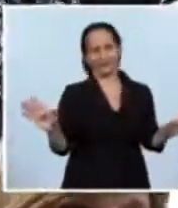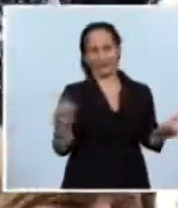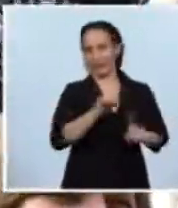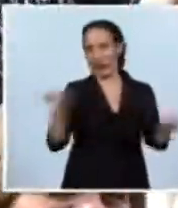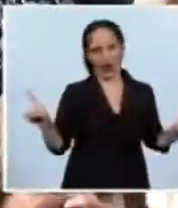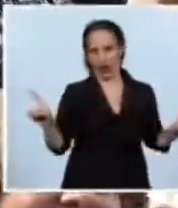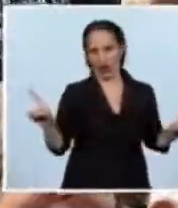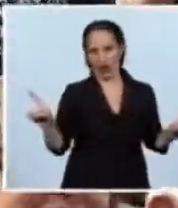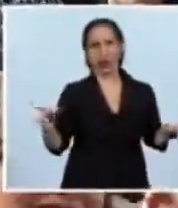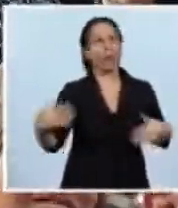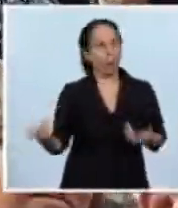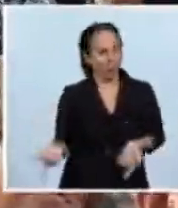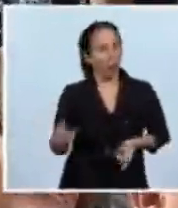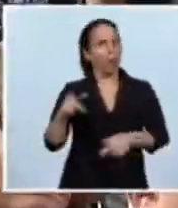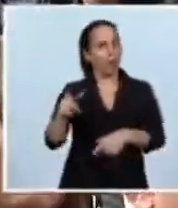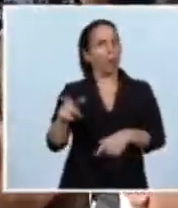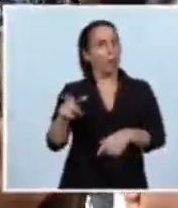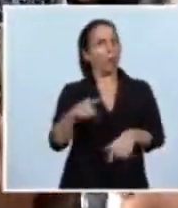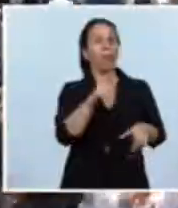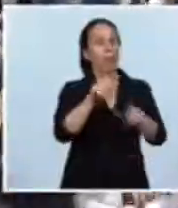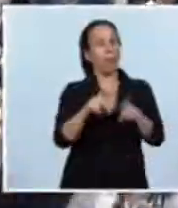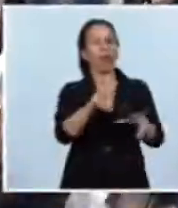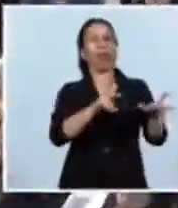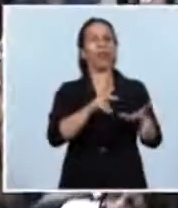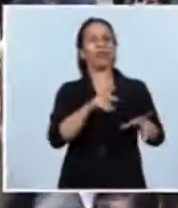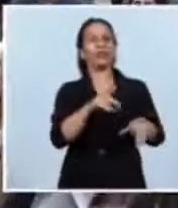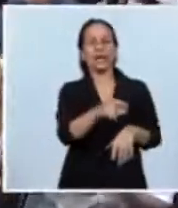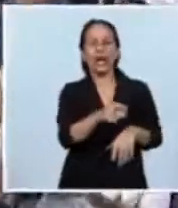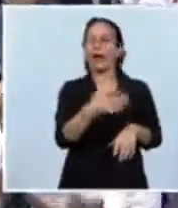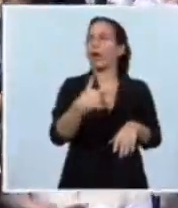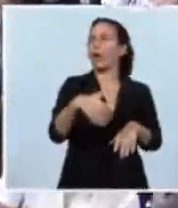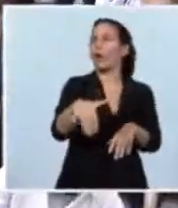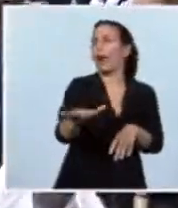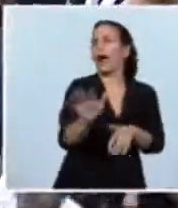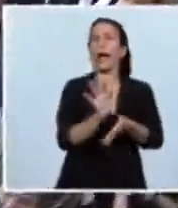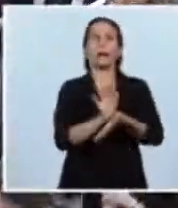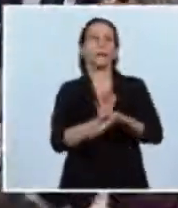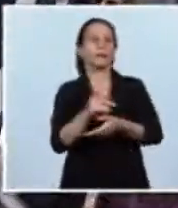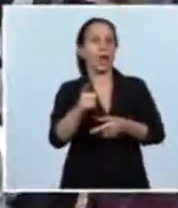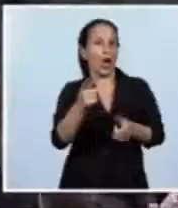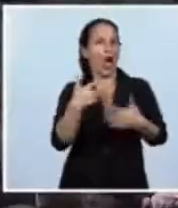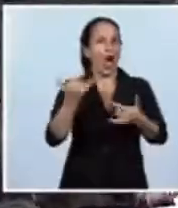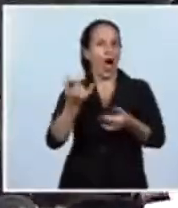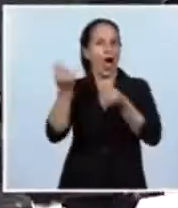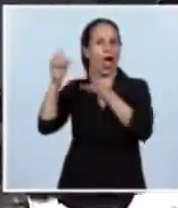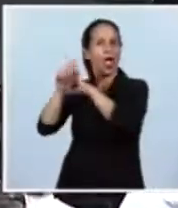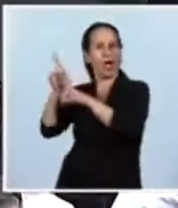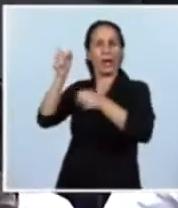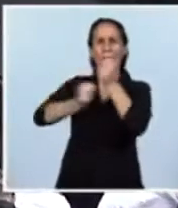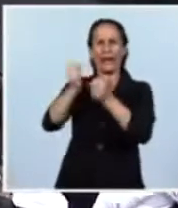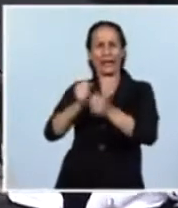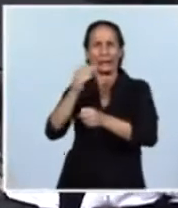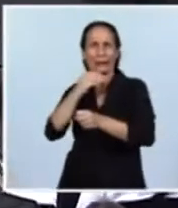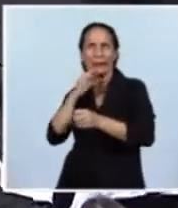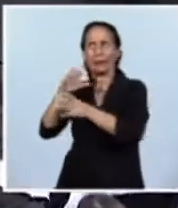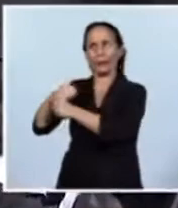vienen anunciando que van a dar a conocer cuentas y empresas, que las